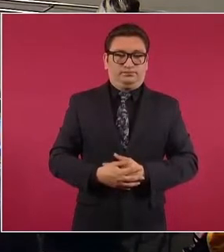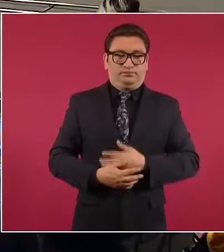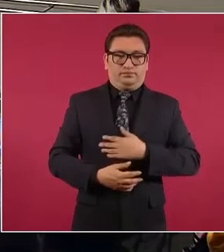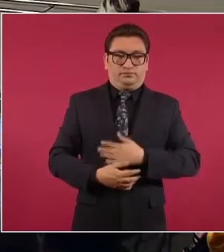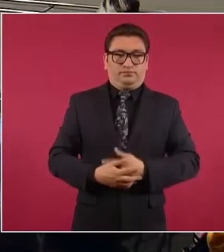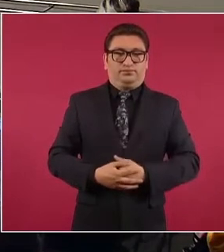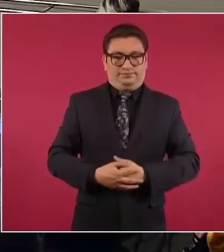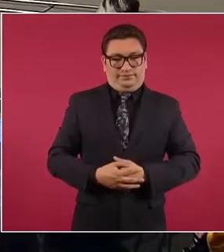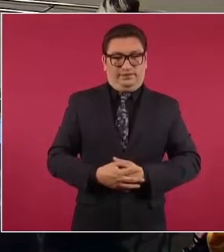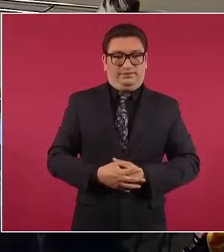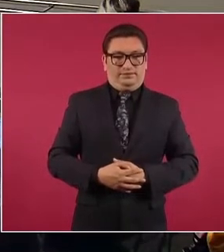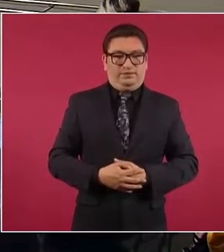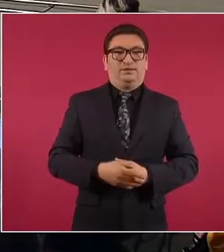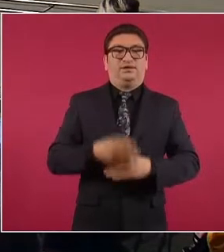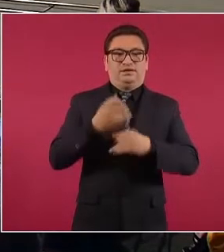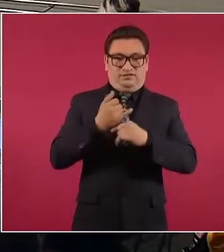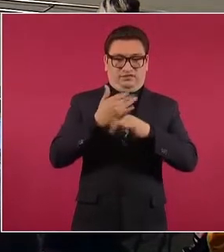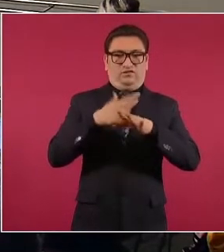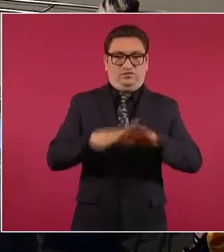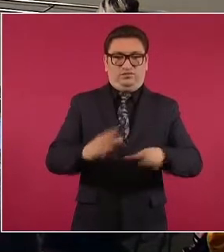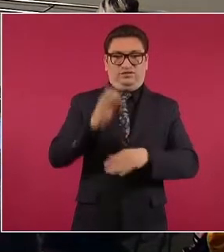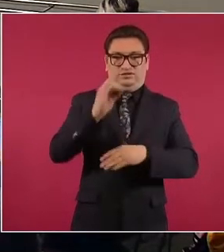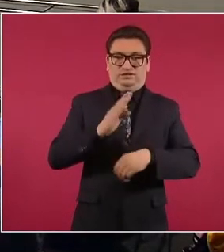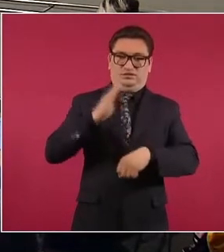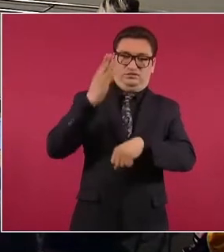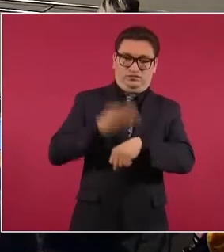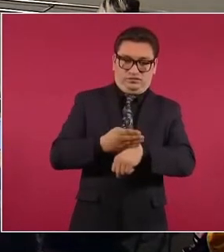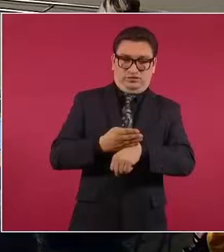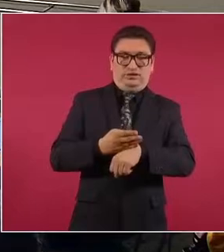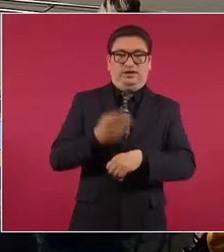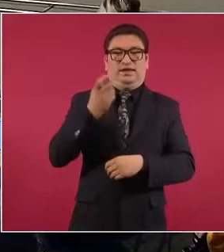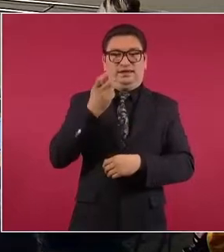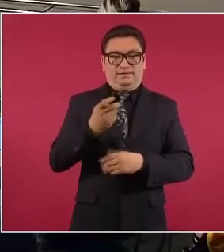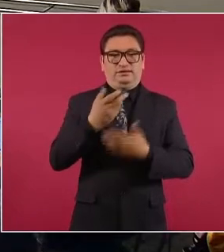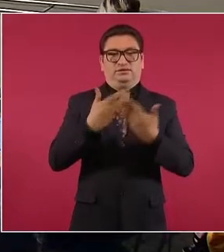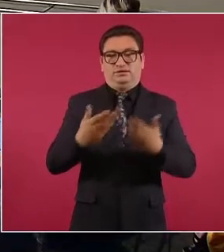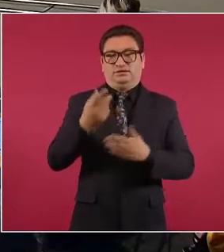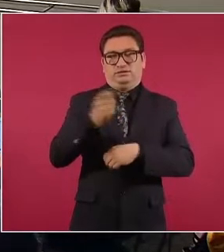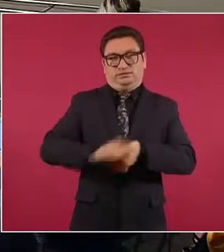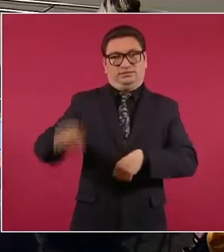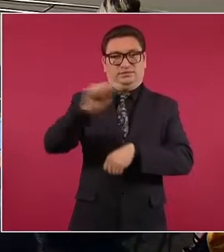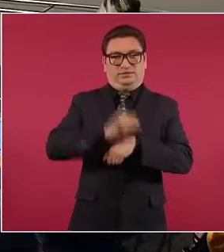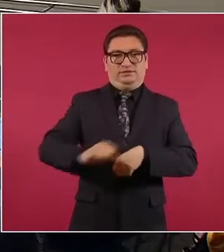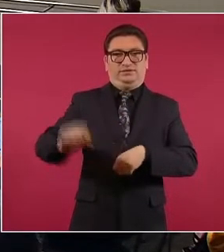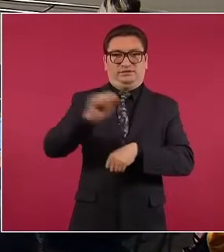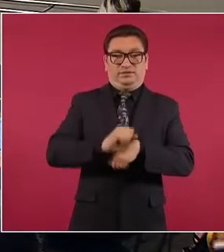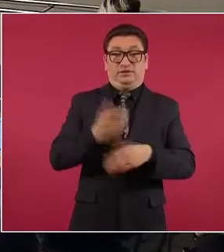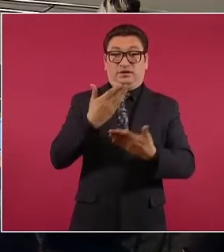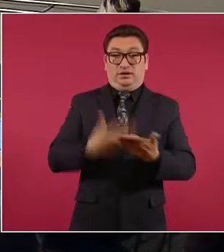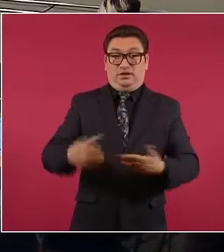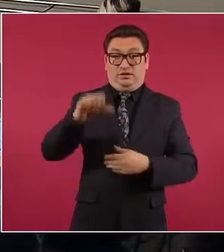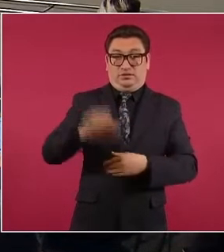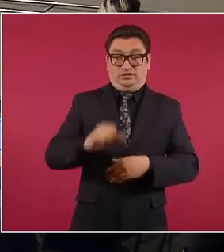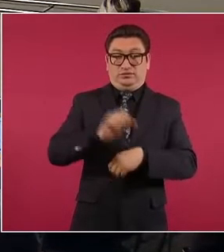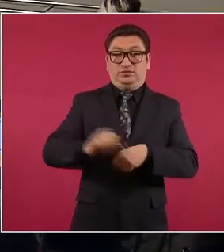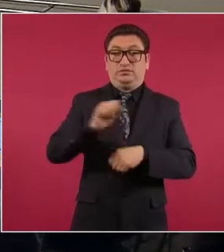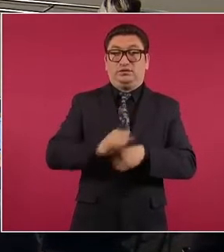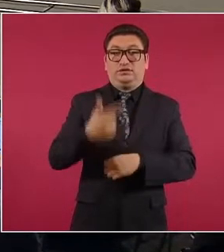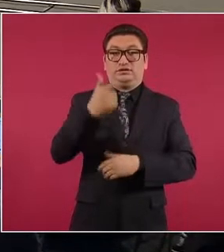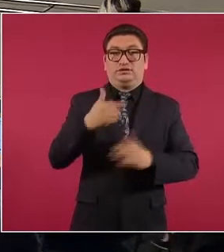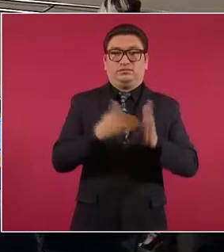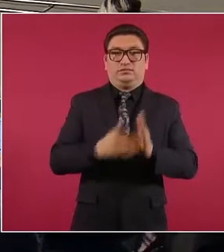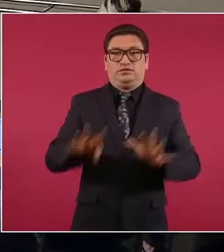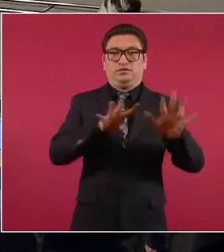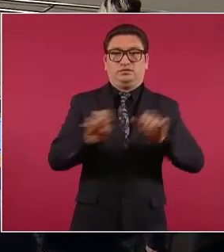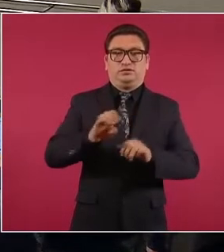Es el informe de cero impunidad que se da cuenta cada semana. En esta semana hubo siete mil